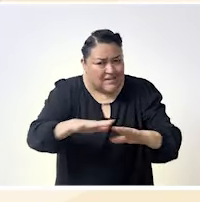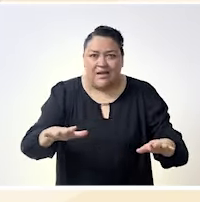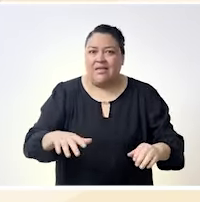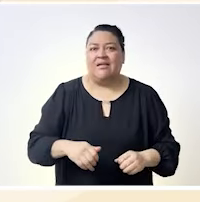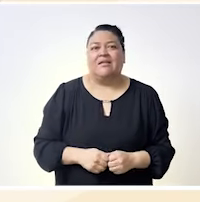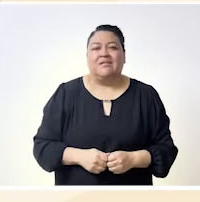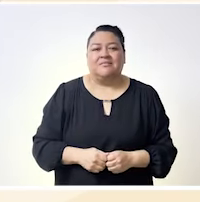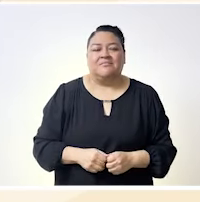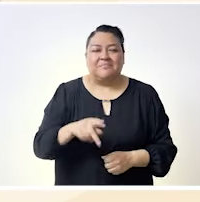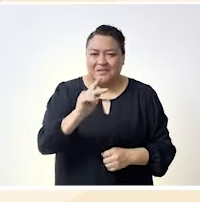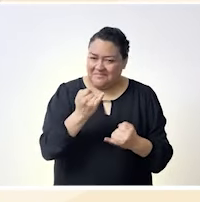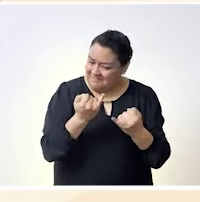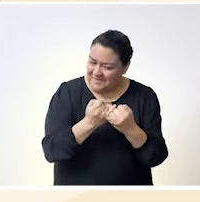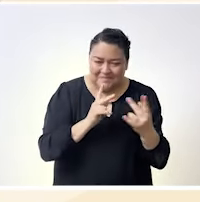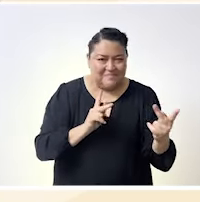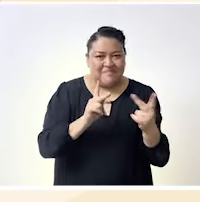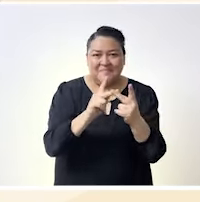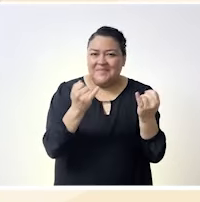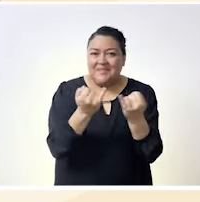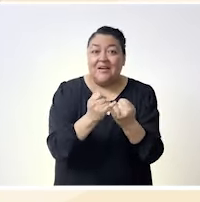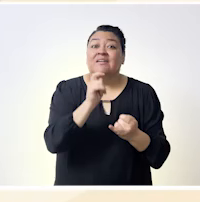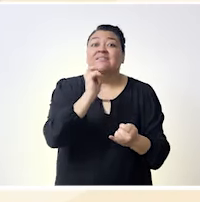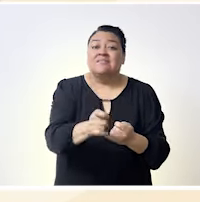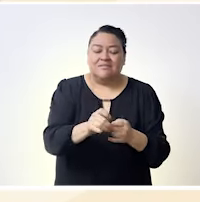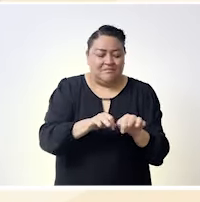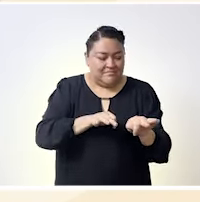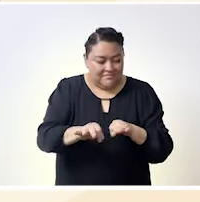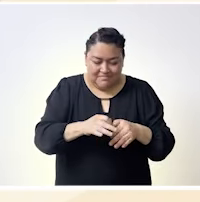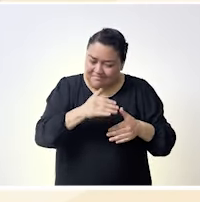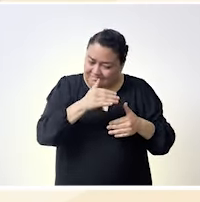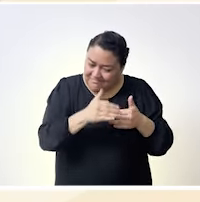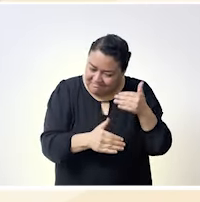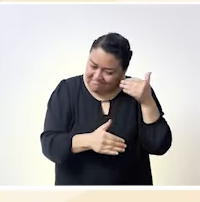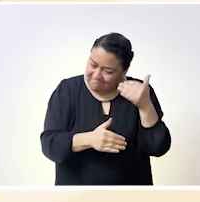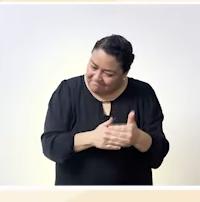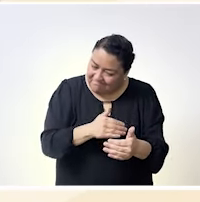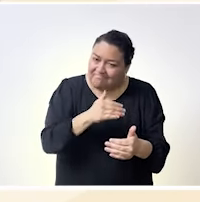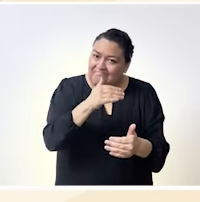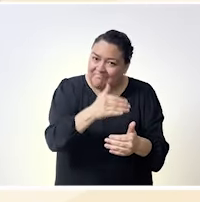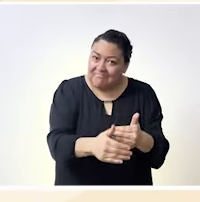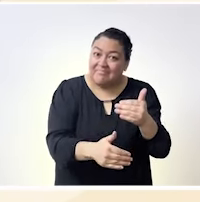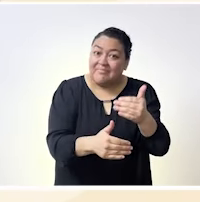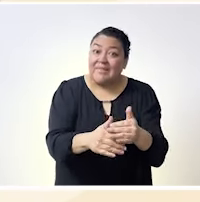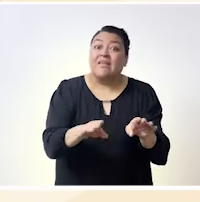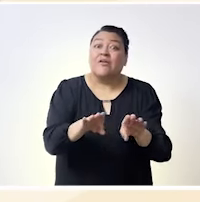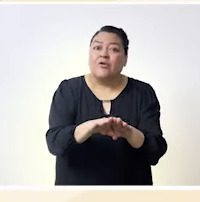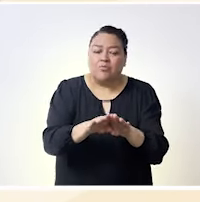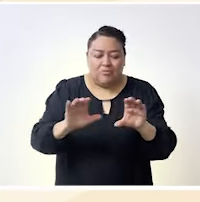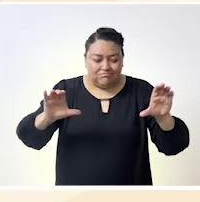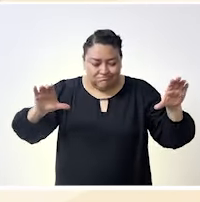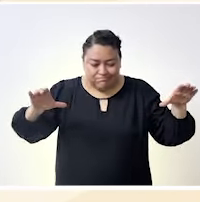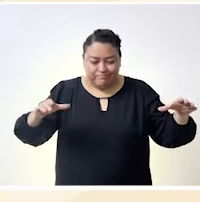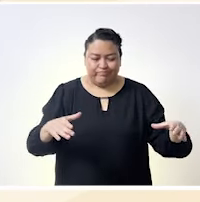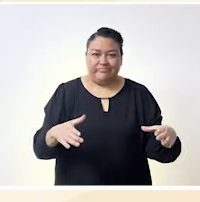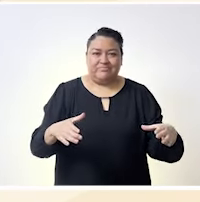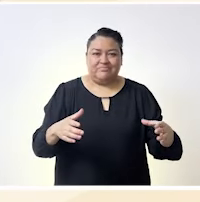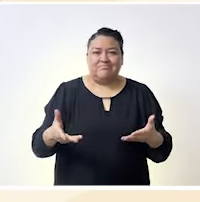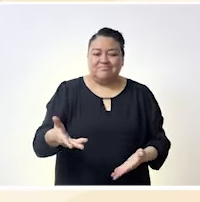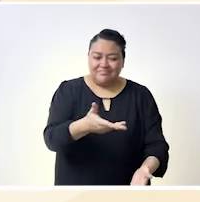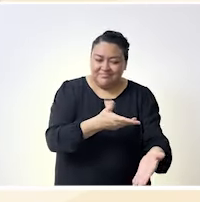pero también coincidentes en que debemos de seguir trabajando en punto con un apoyo